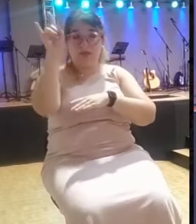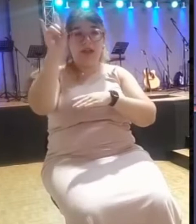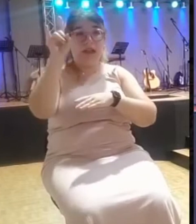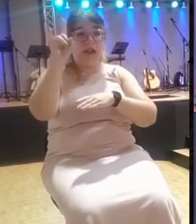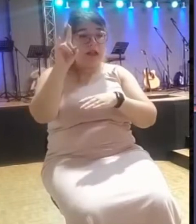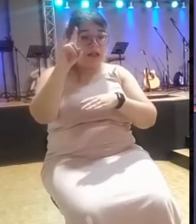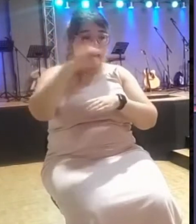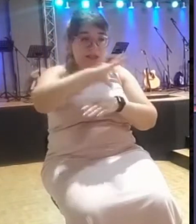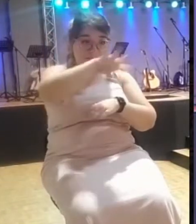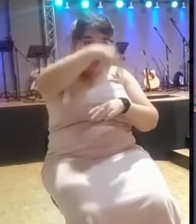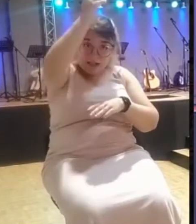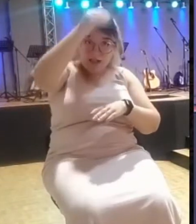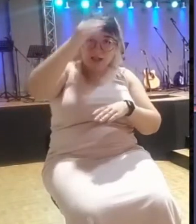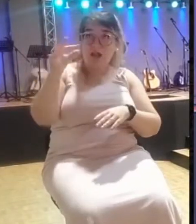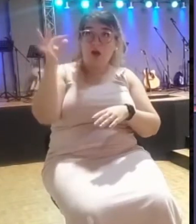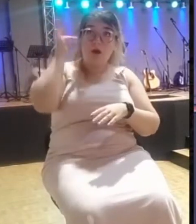huye.